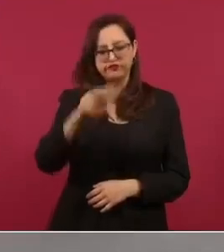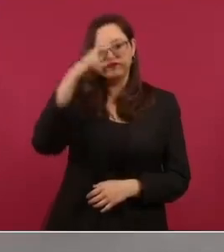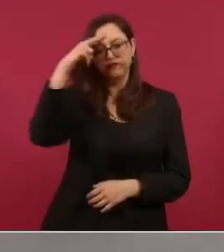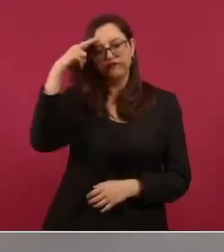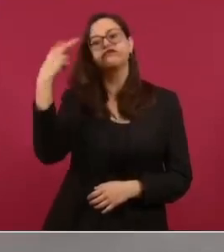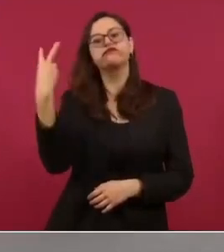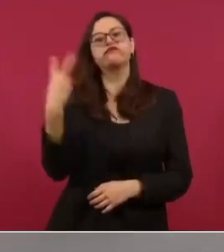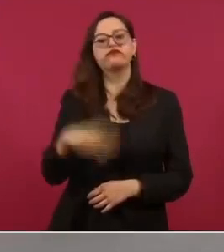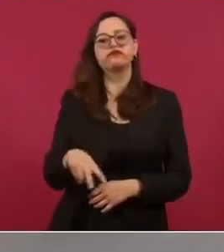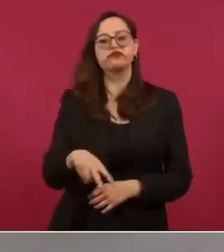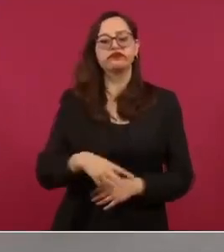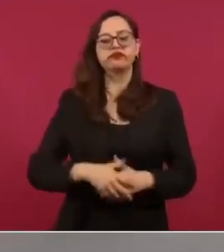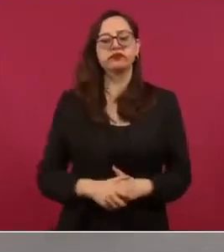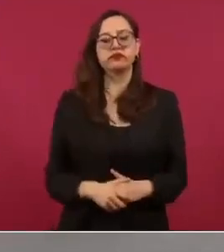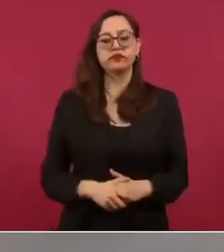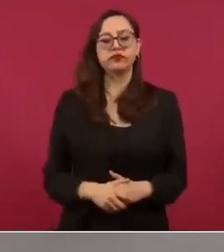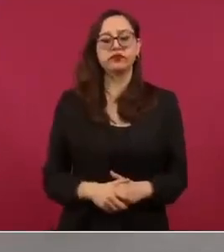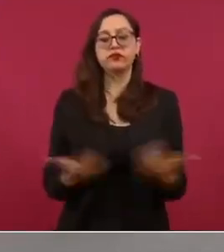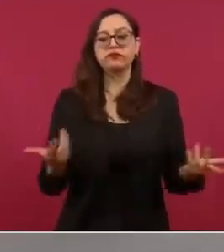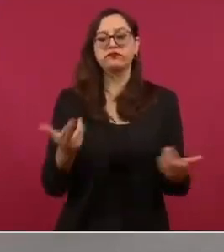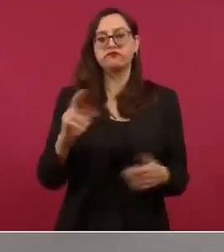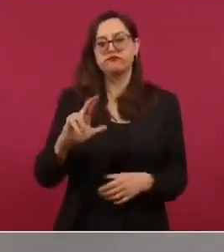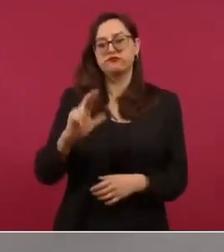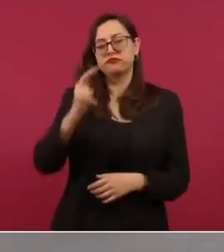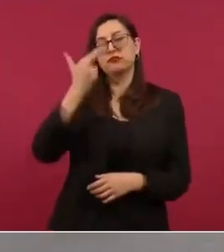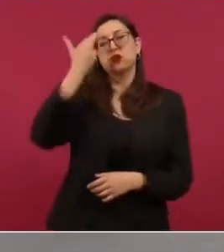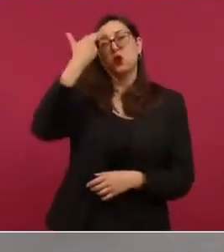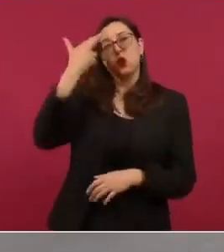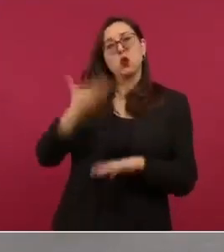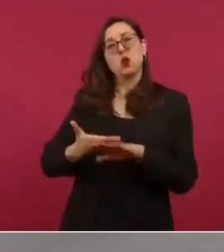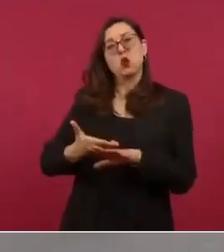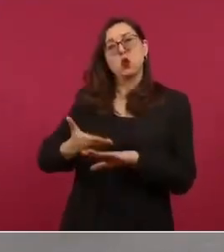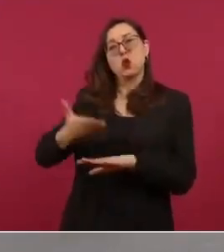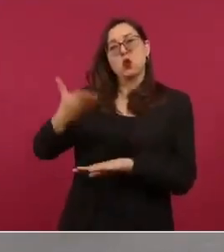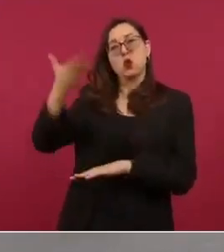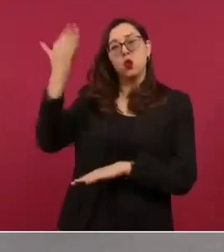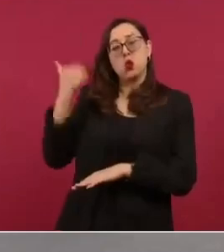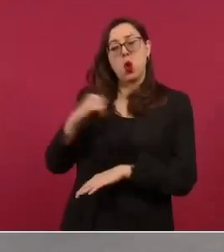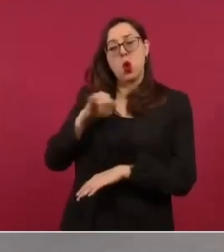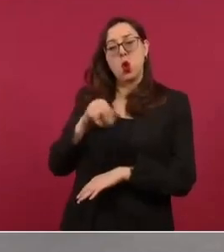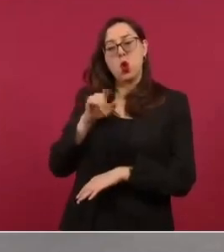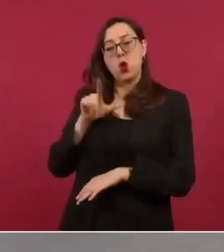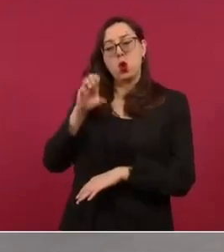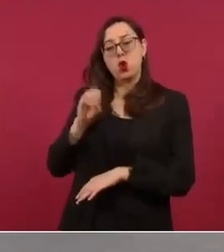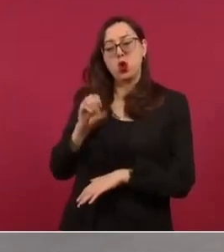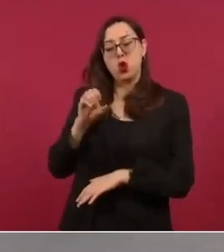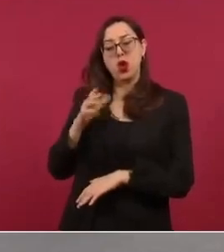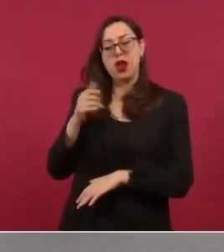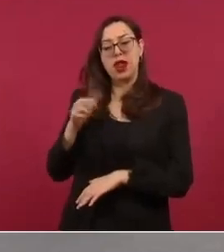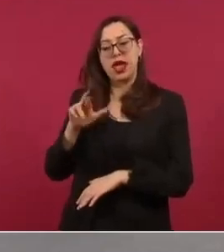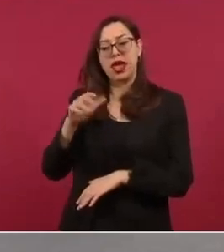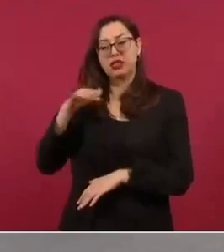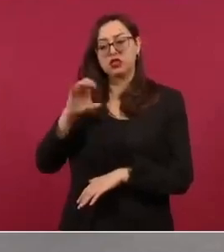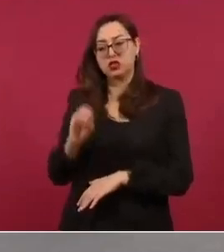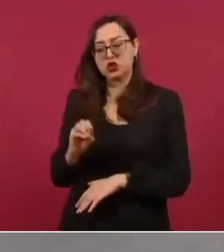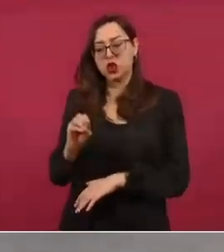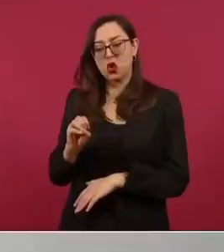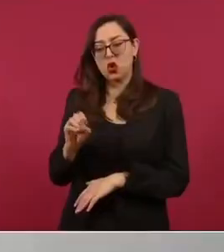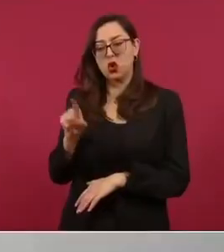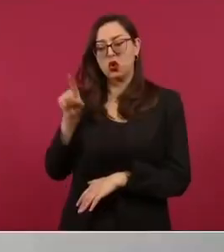frase atribuida al literato romano Publio Terencio de que nada humano